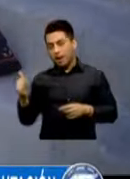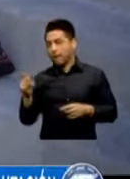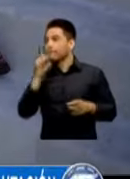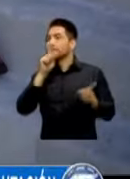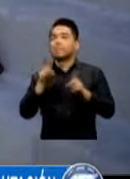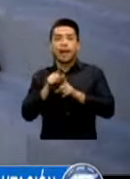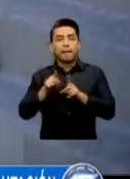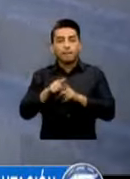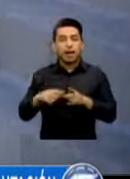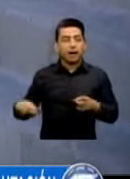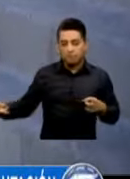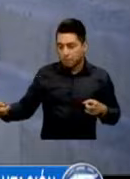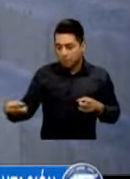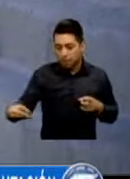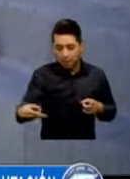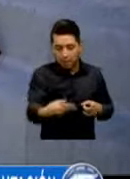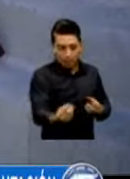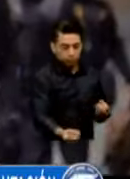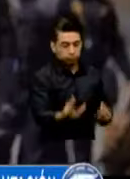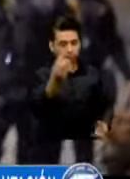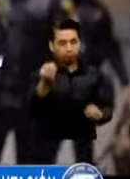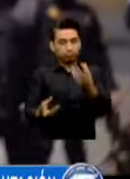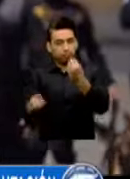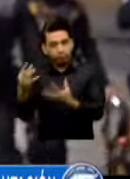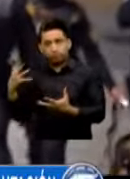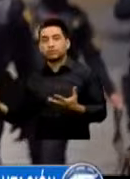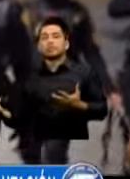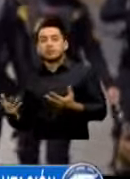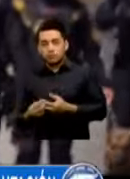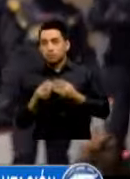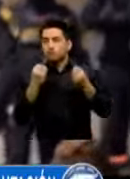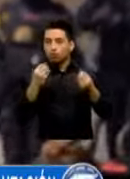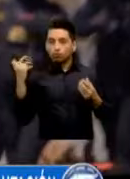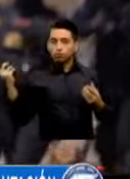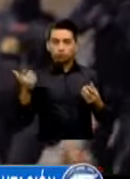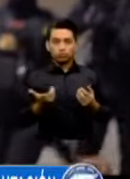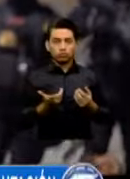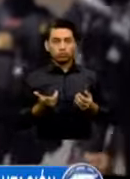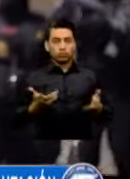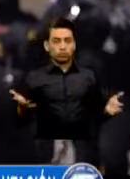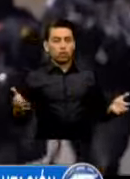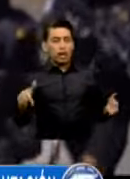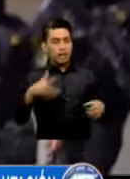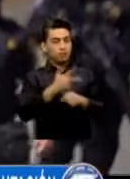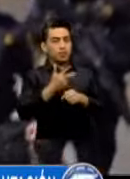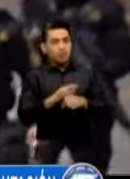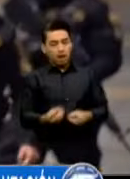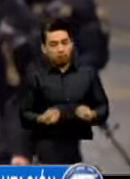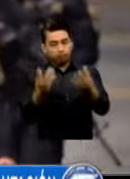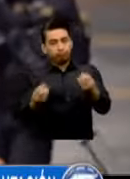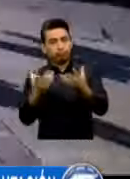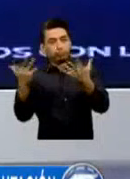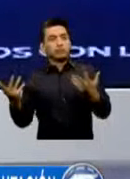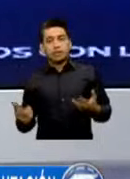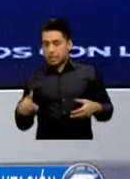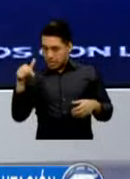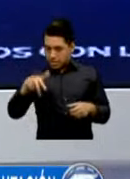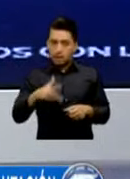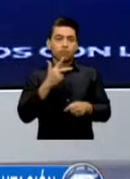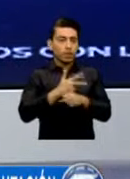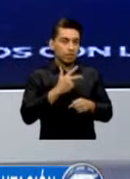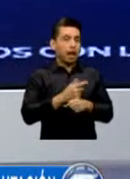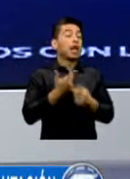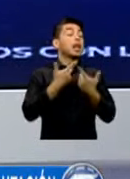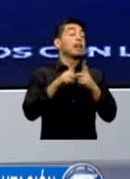Viene Incrementándose El Cultivo De Esta Droga De Tal Manera Que Guatemala Es Un País Que No Está Libre